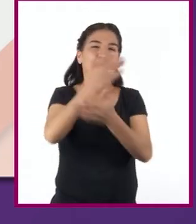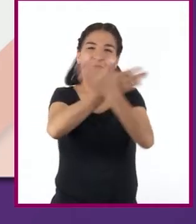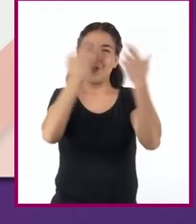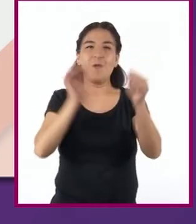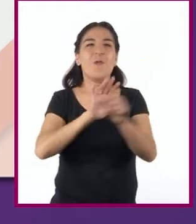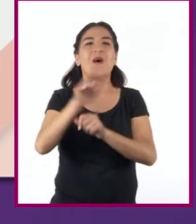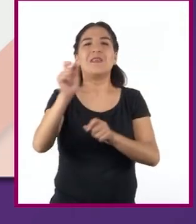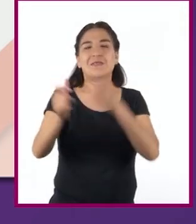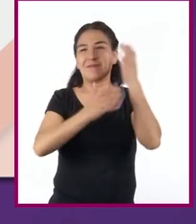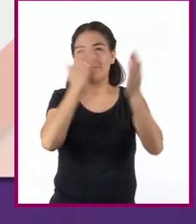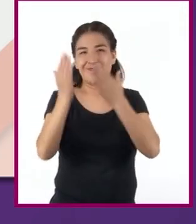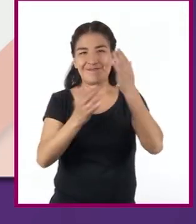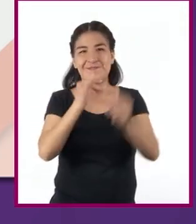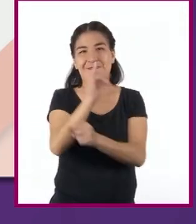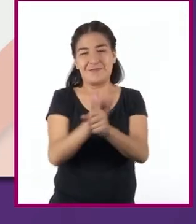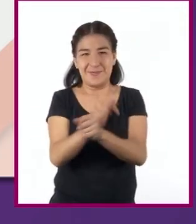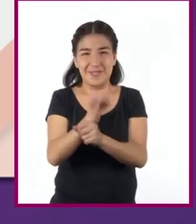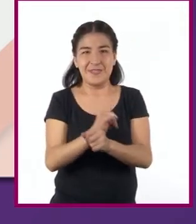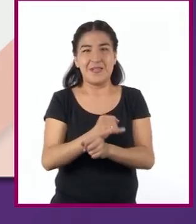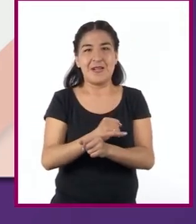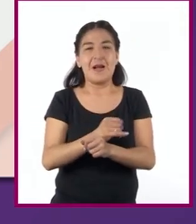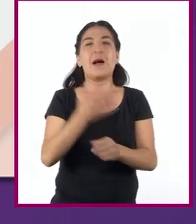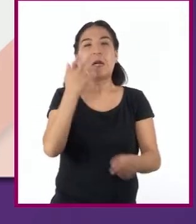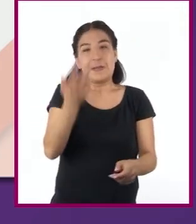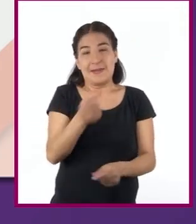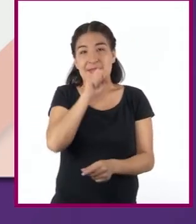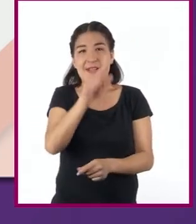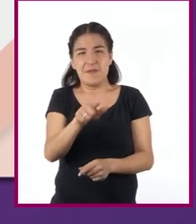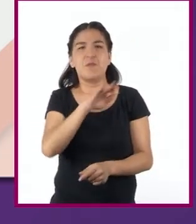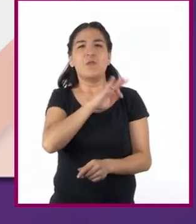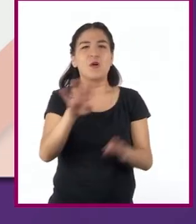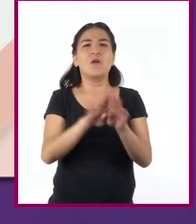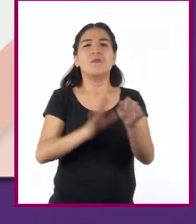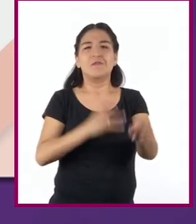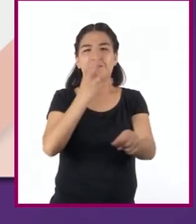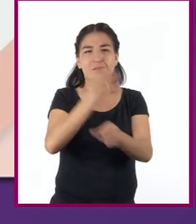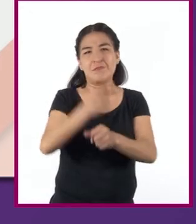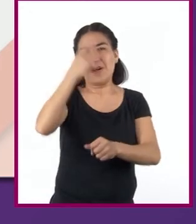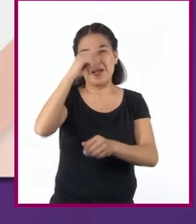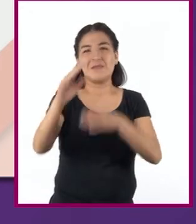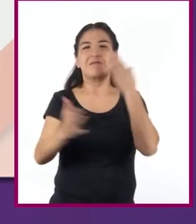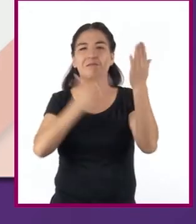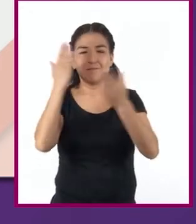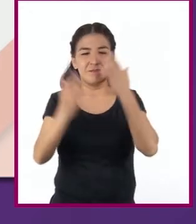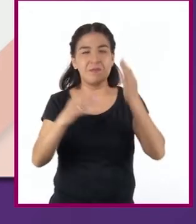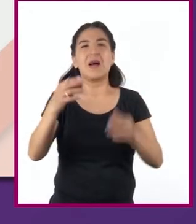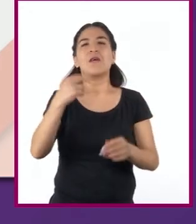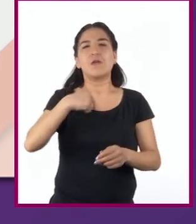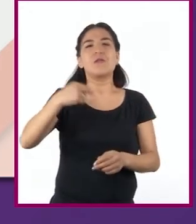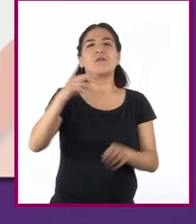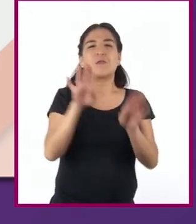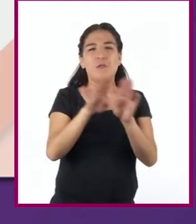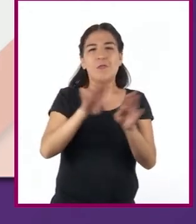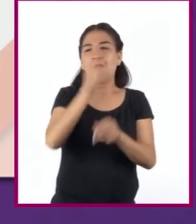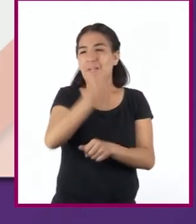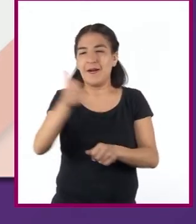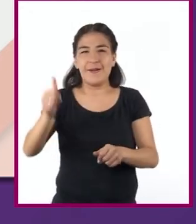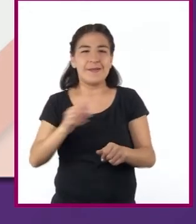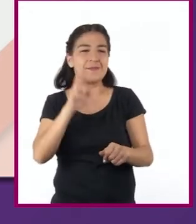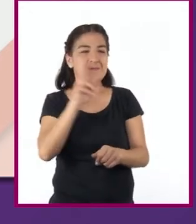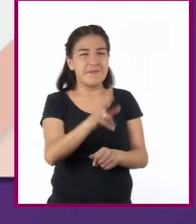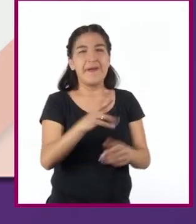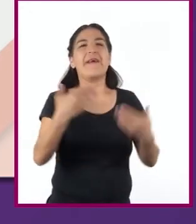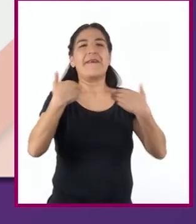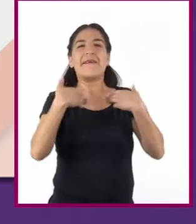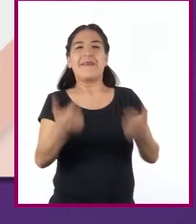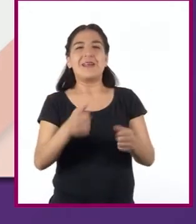lleva a cabo la investigación. Sobre todo, nos permite elaborar nuestras propias conclusiones y opinar sobre el tema o fenómeno